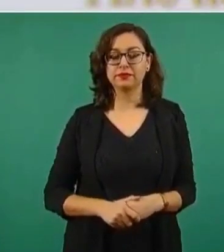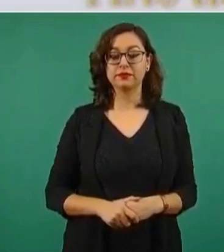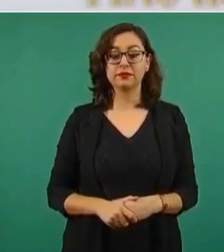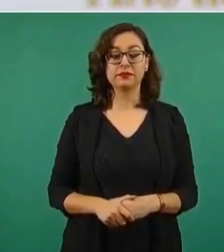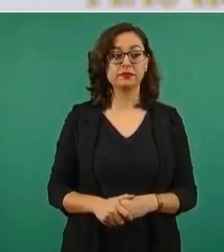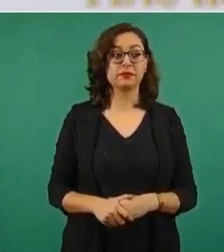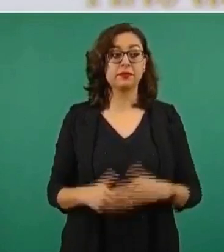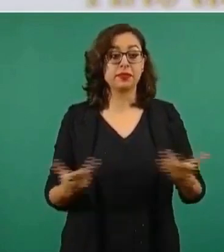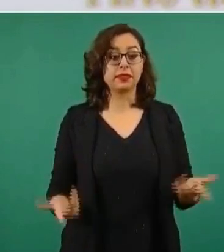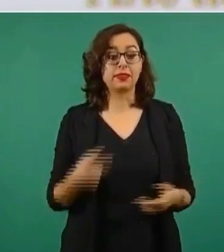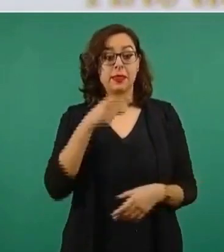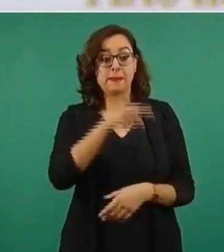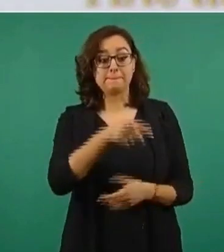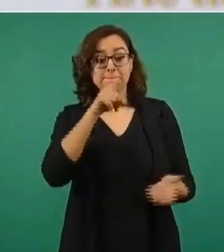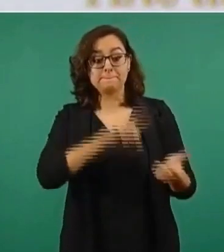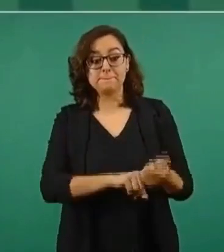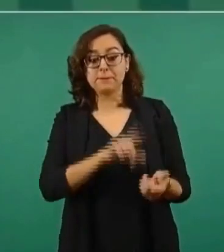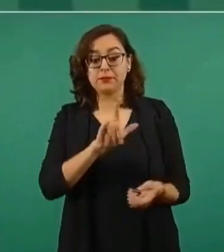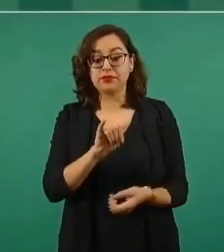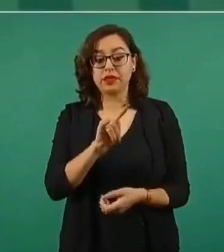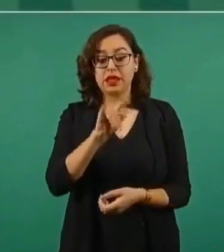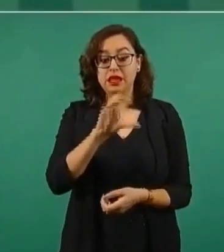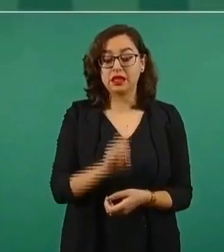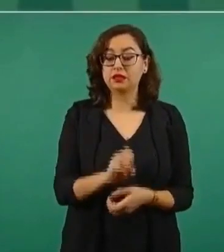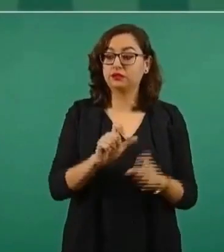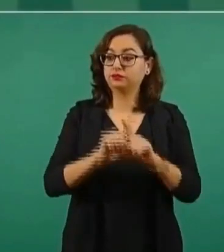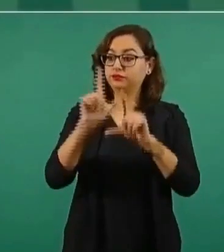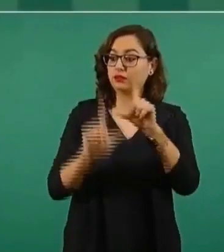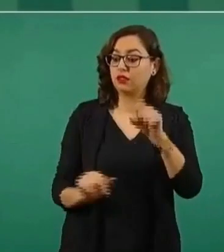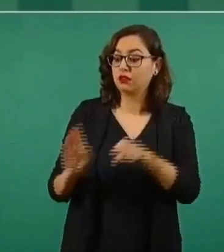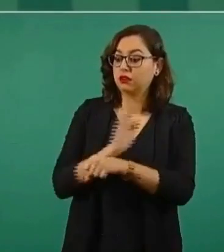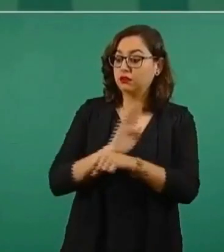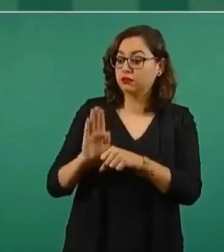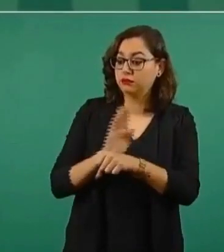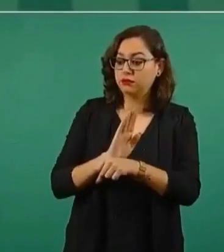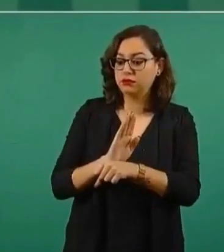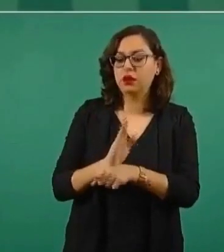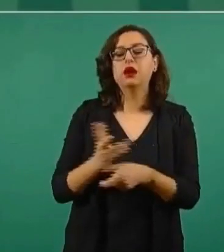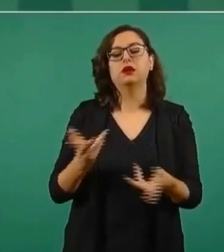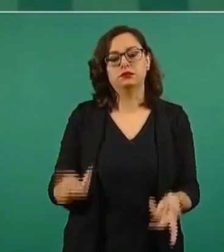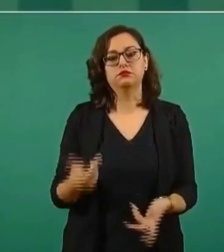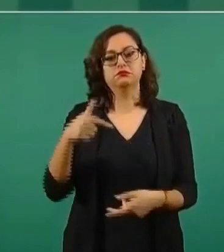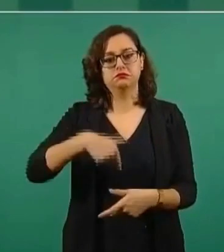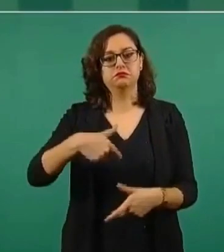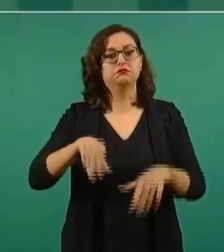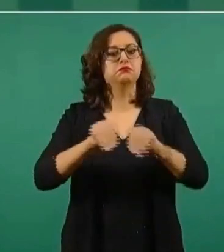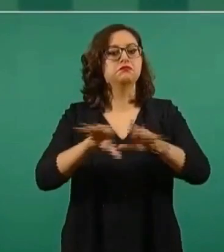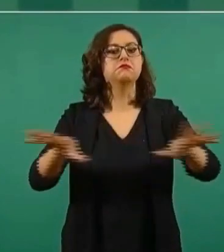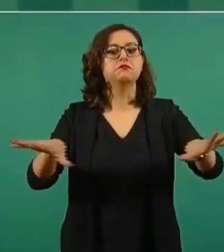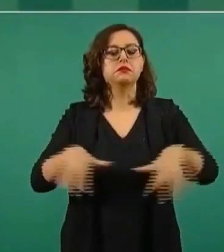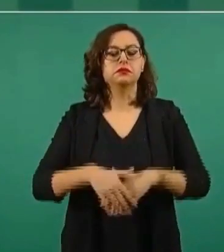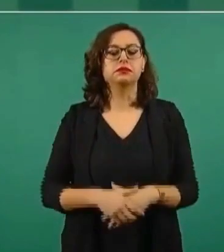benéfico para el pueblo, pues se va a informar. Y si hay